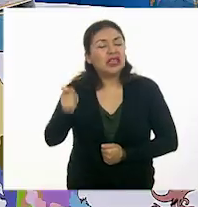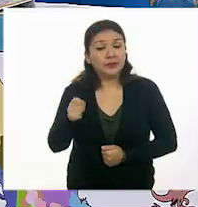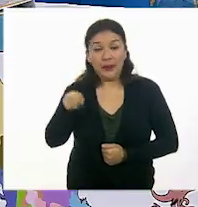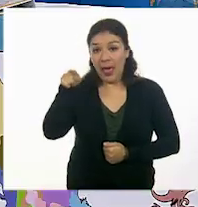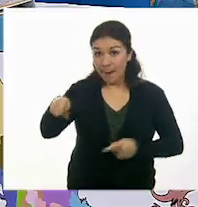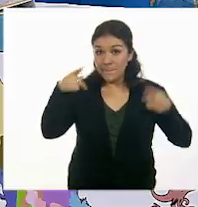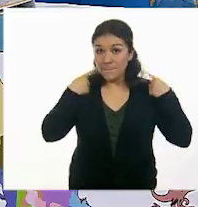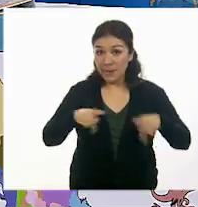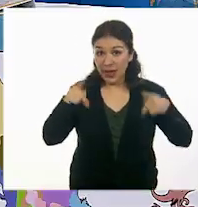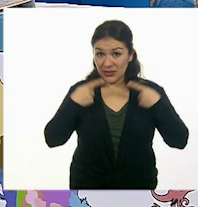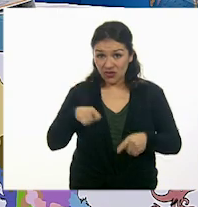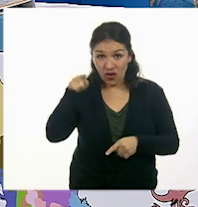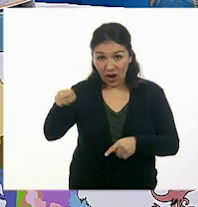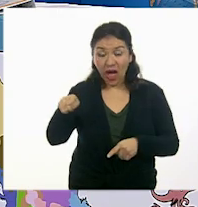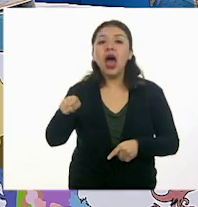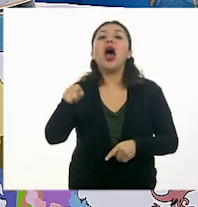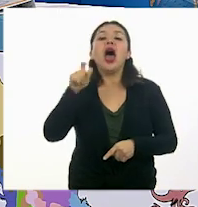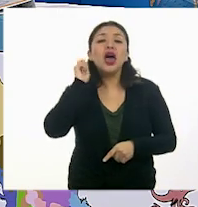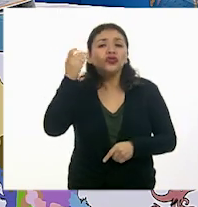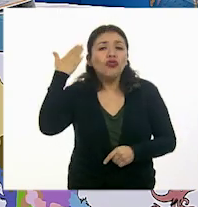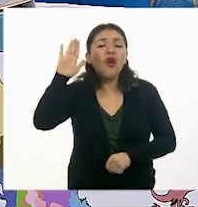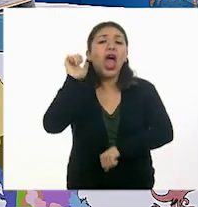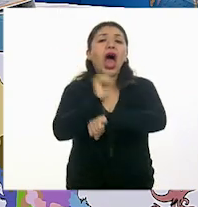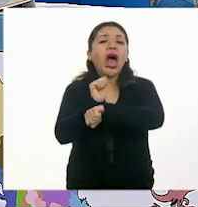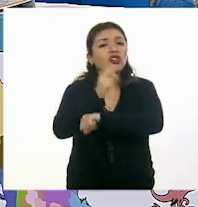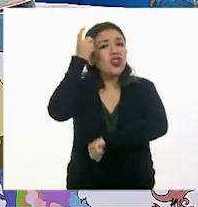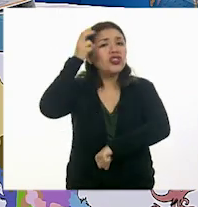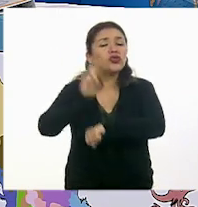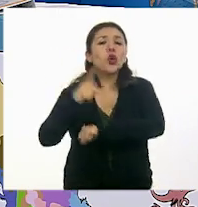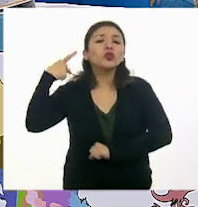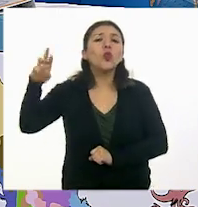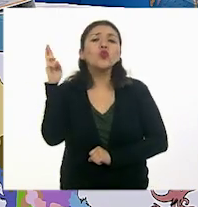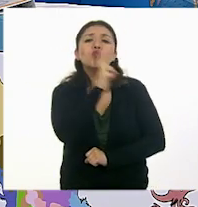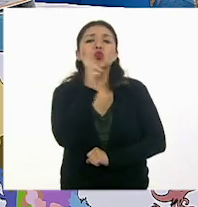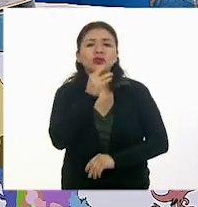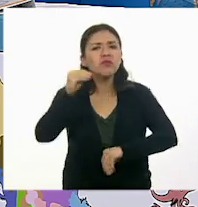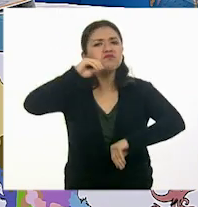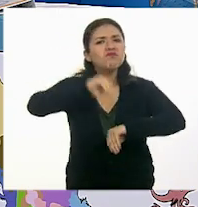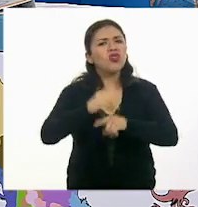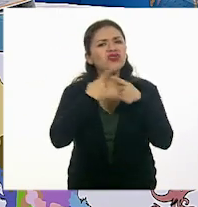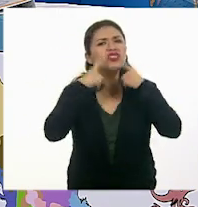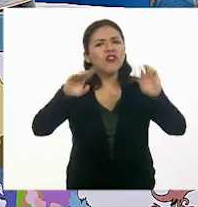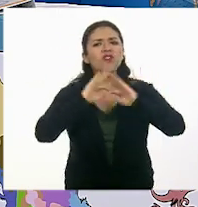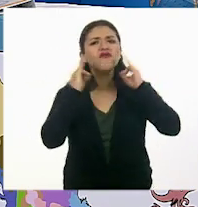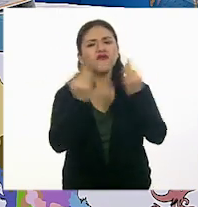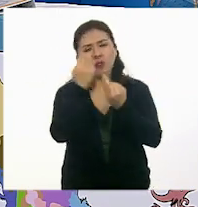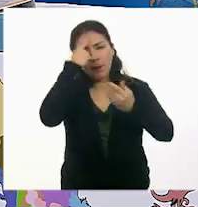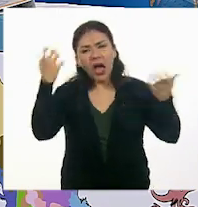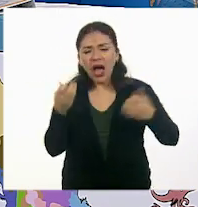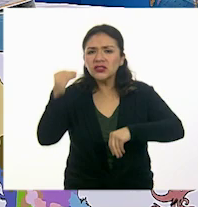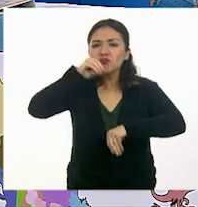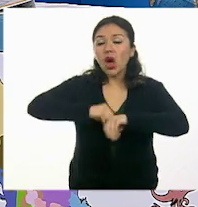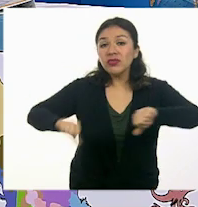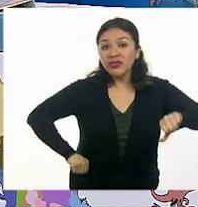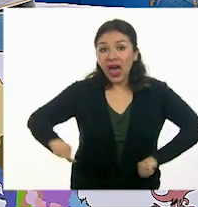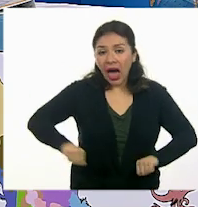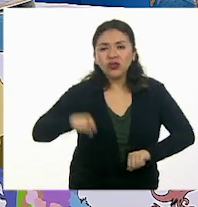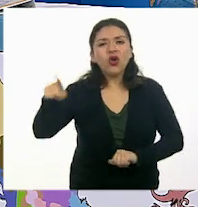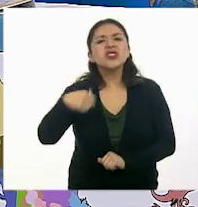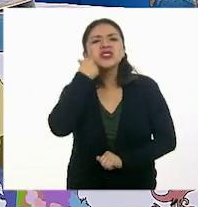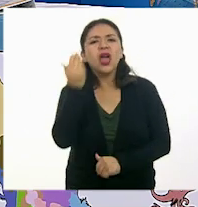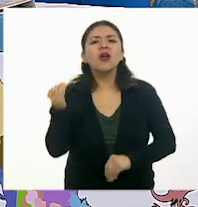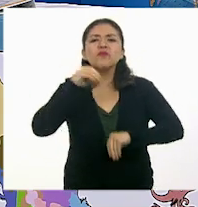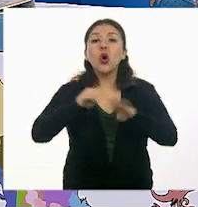Konstantin Stanislavski fue un actor y director ruso que impuso nuevas formas de interpretación en el teatro. Buscaba